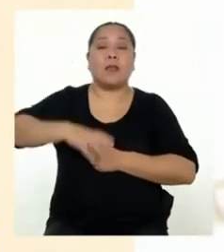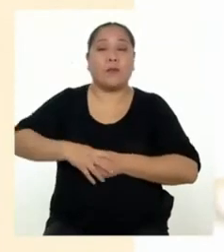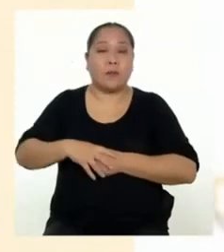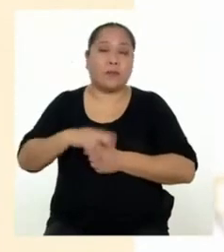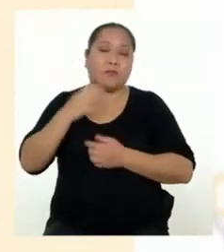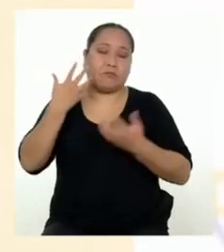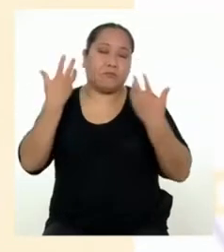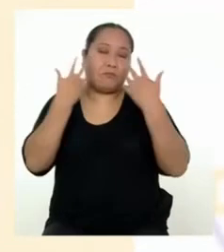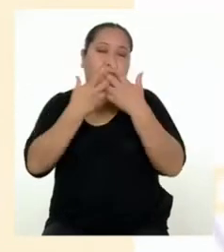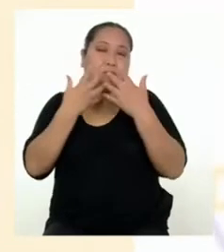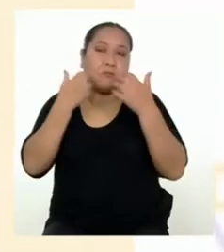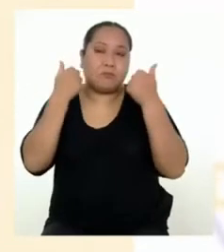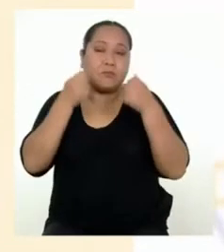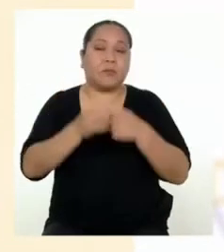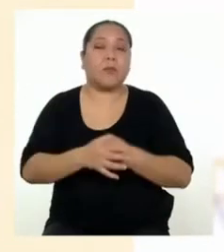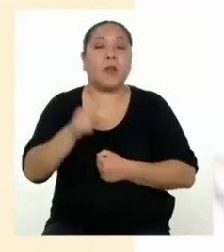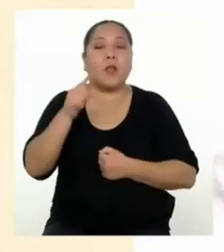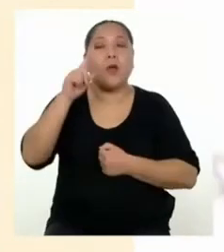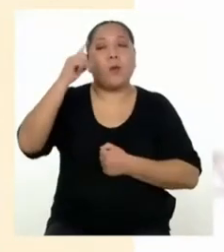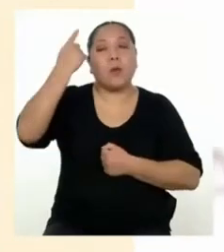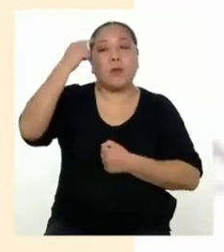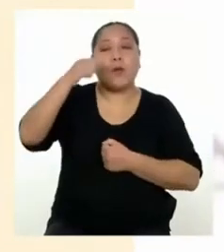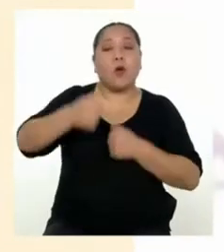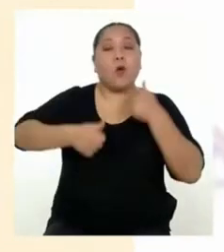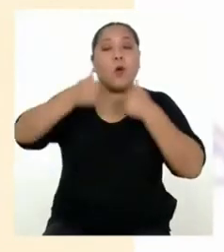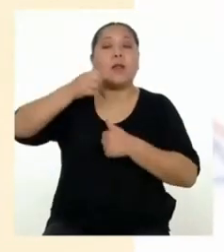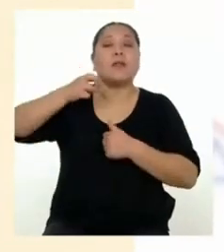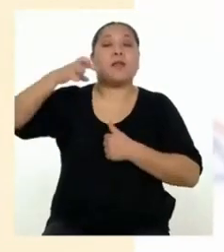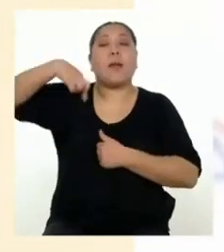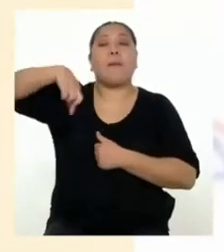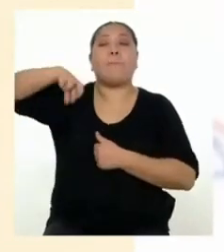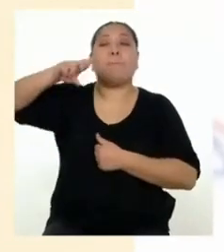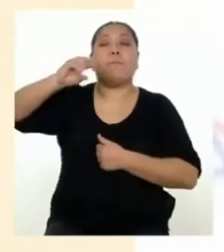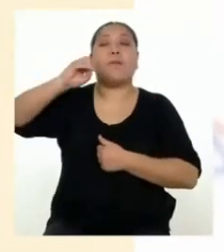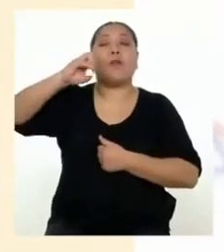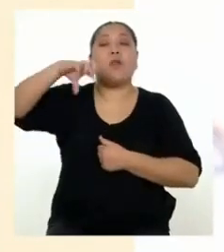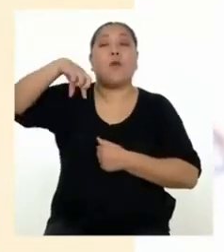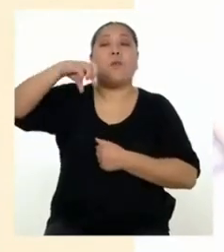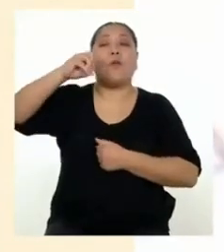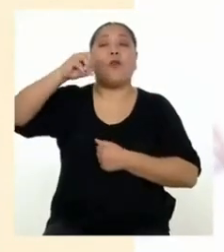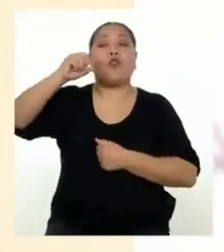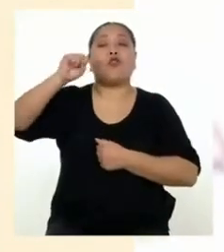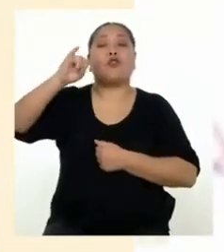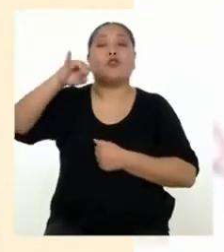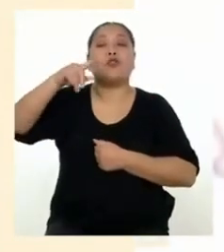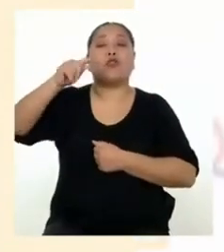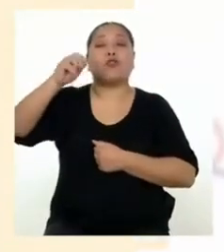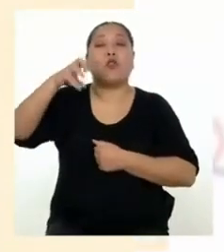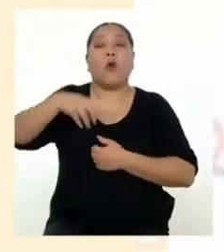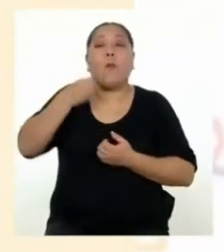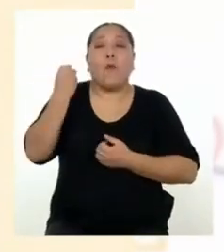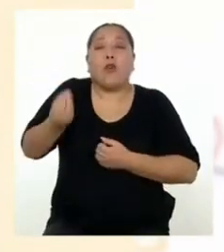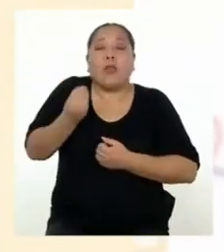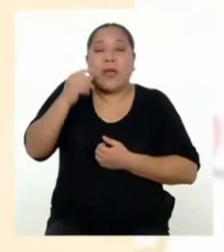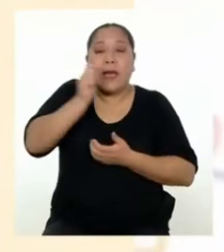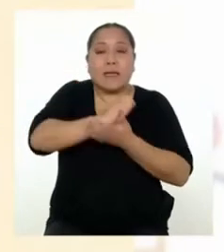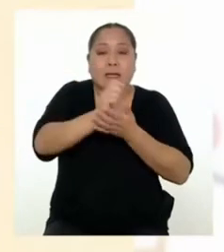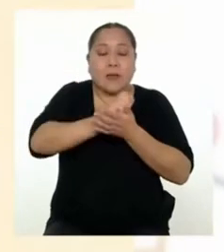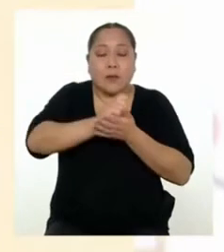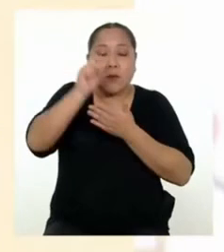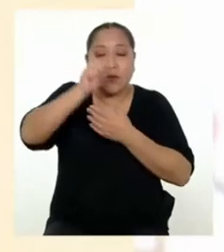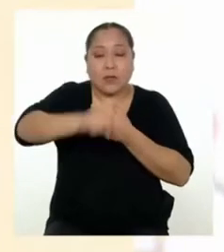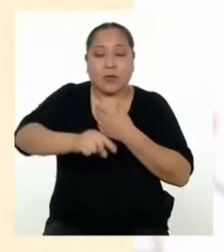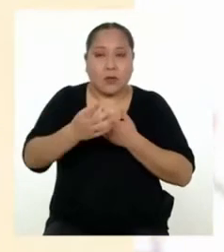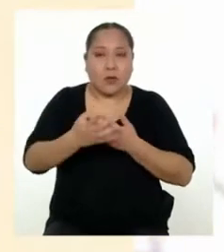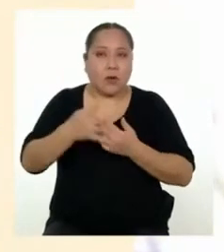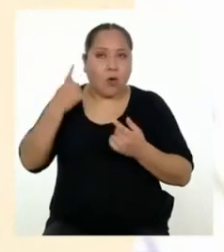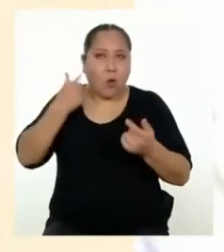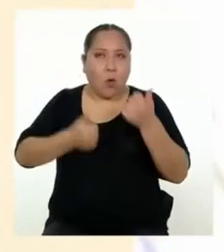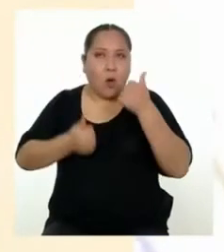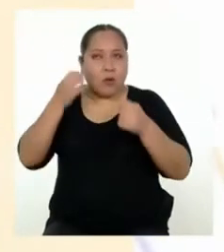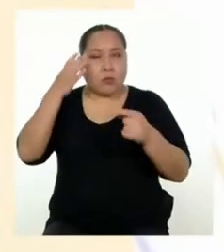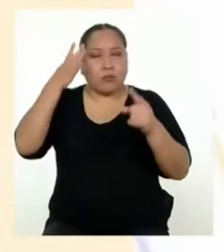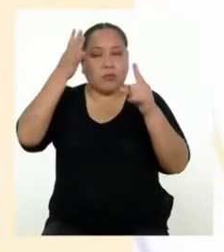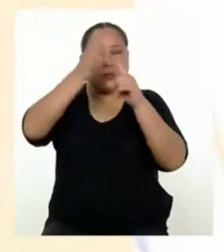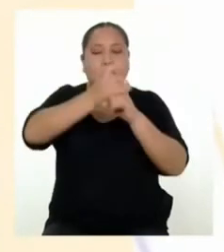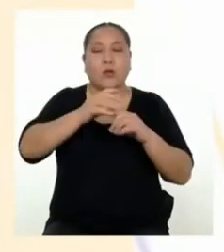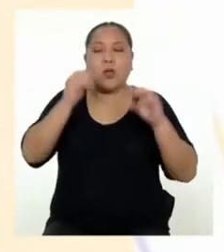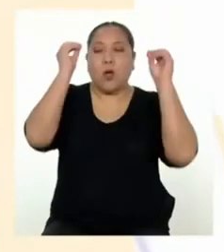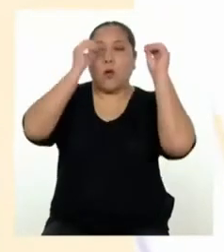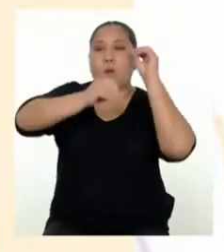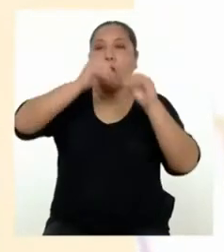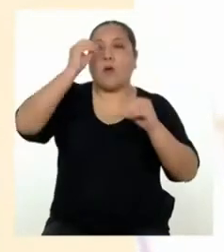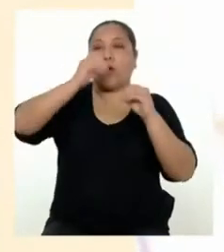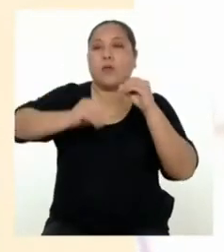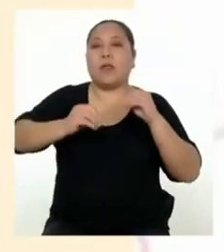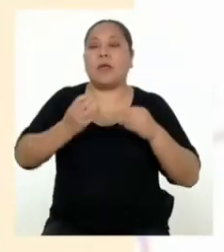Yanira, lo primero que debemos determinar es el propósito. ¿Para qué escribiremos este texto? ¿Qué queremos lograr? Quiero plantear